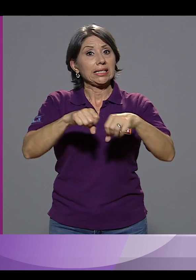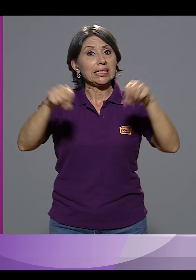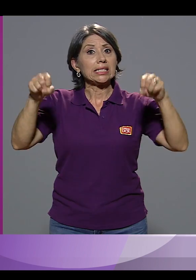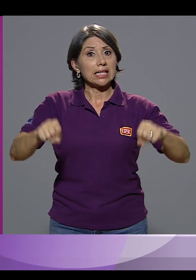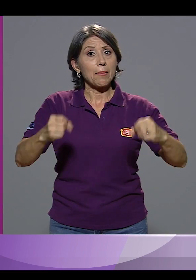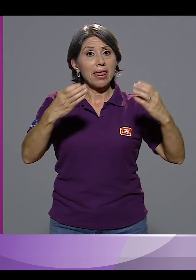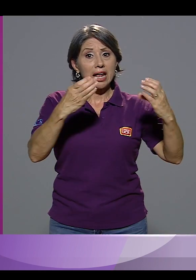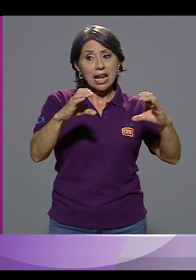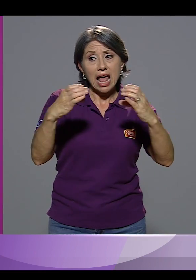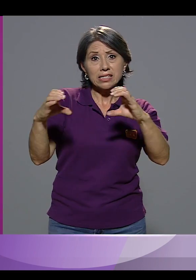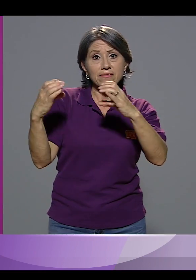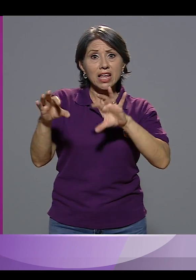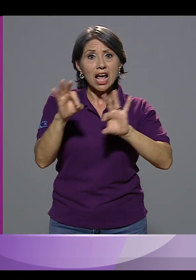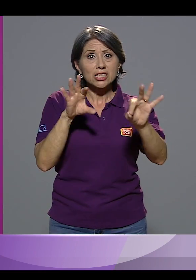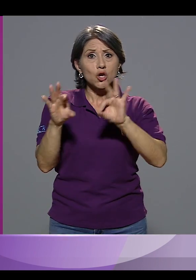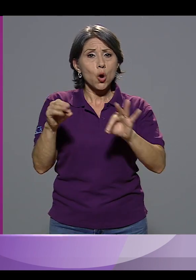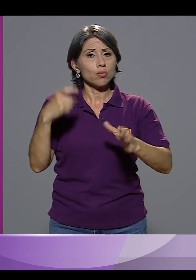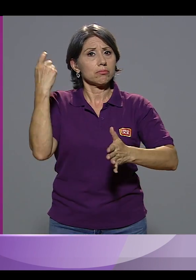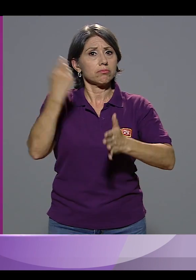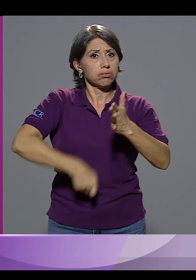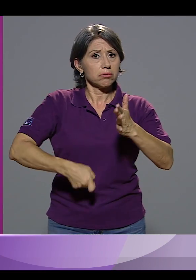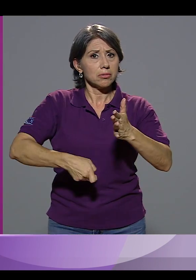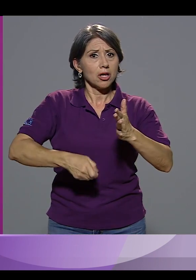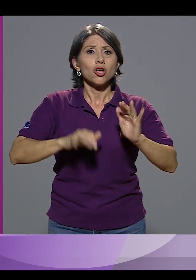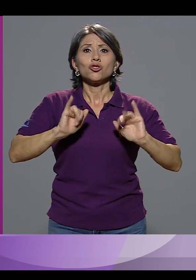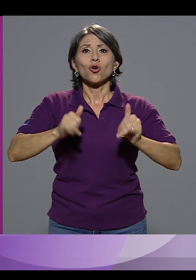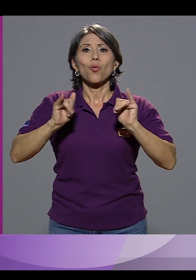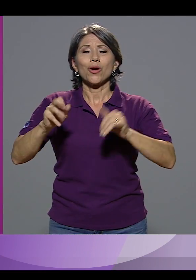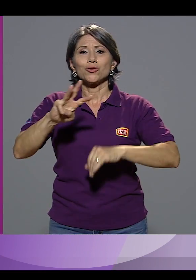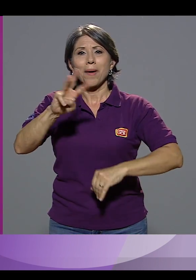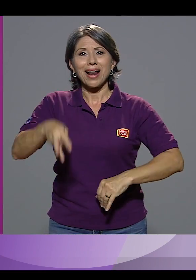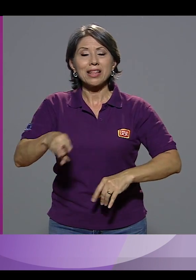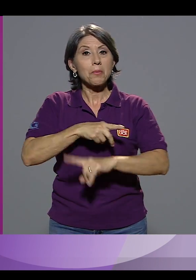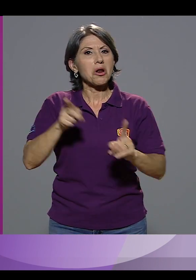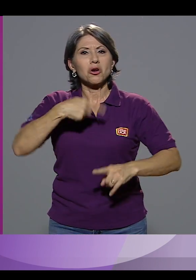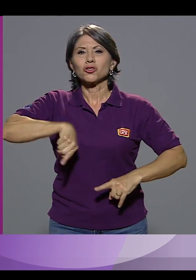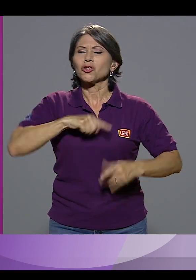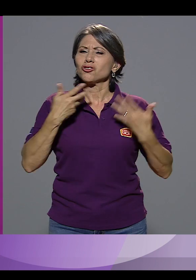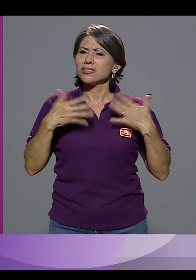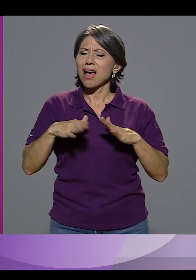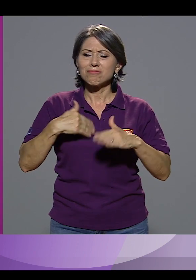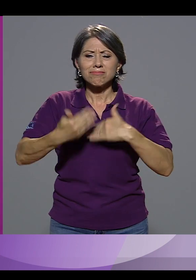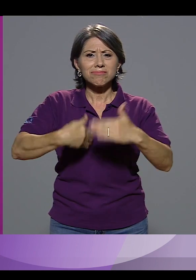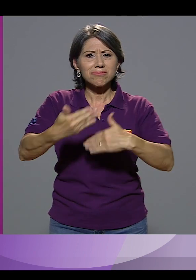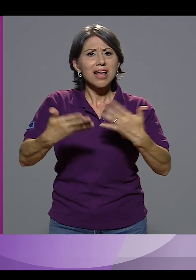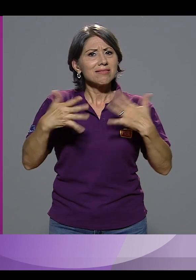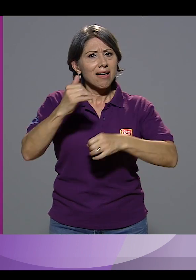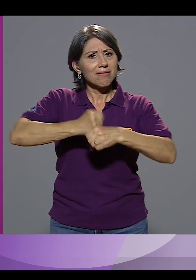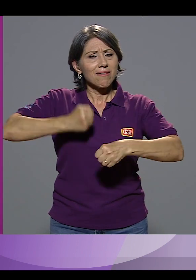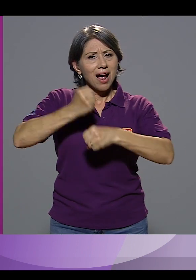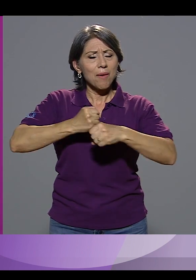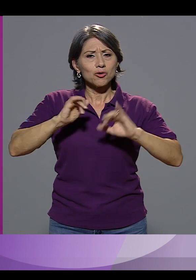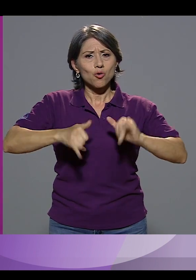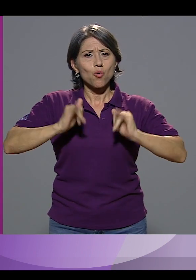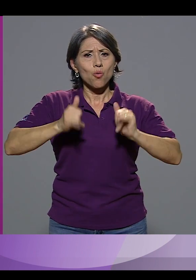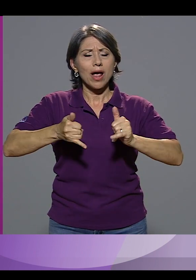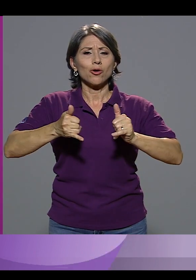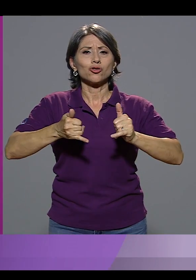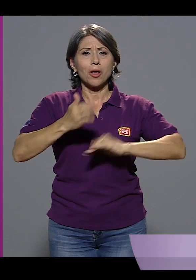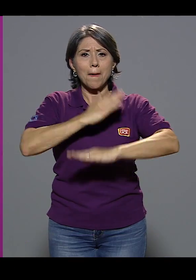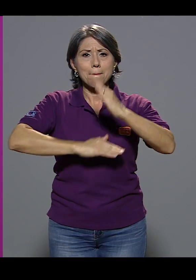evidentemente, es un nivel, son Juegos Paralímpicos. Pero ya nosotros seguimos más adelante todavía, estamos trabajando en 2021, los Juegos